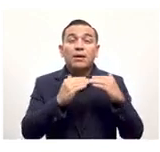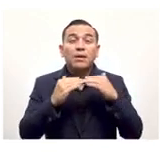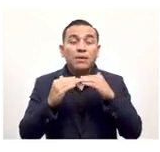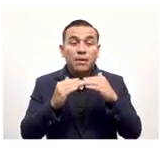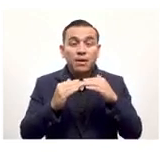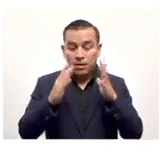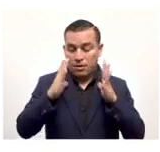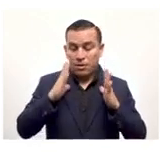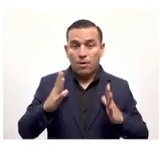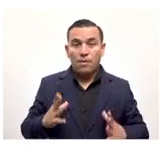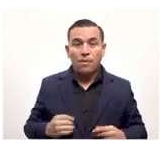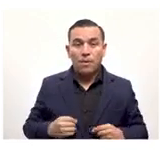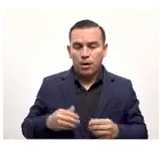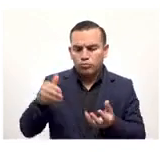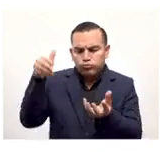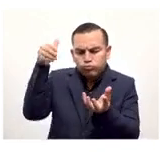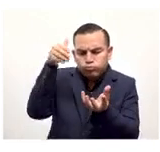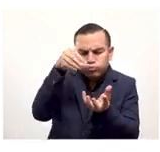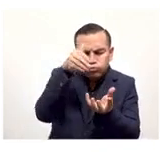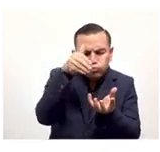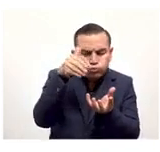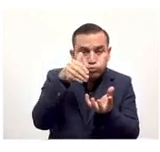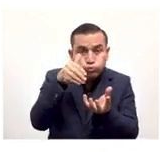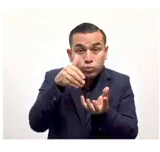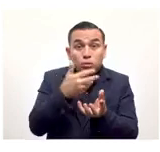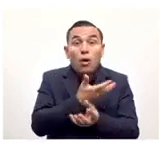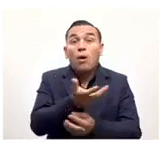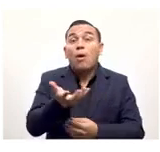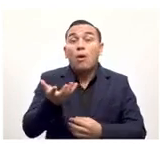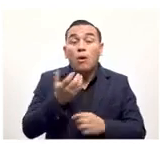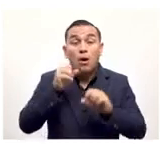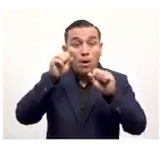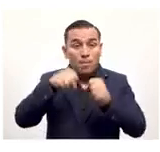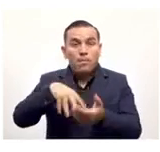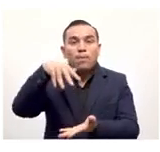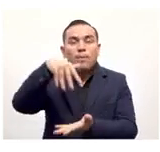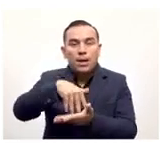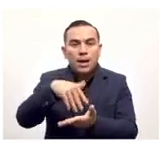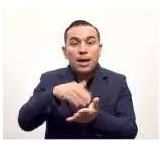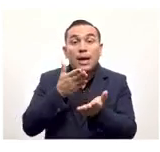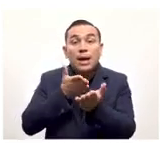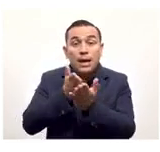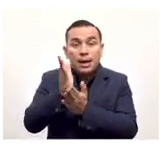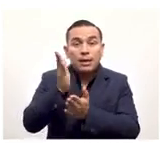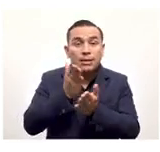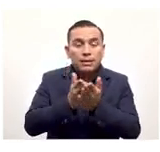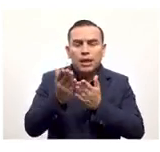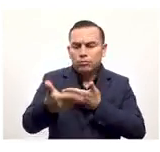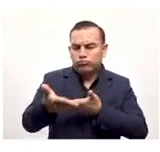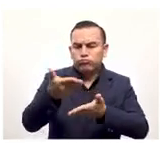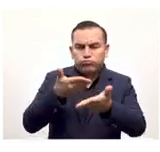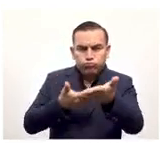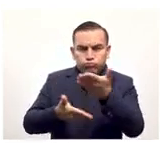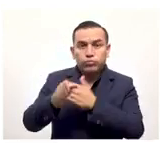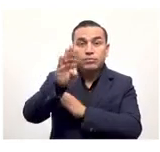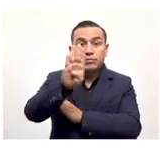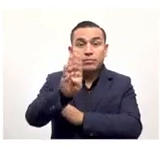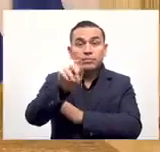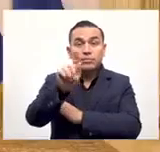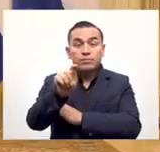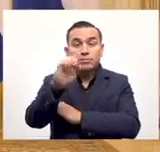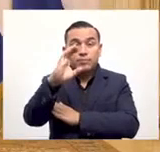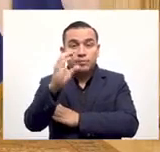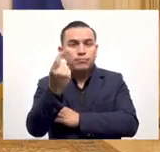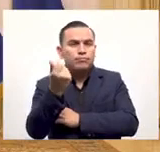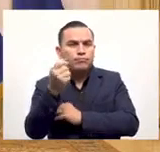Además, dice, el Estado promoverá la capacitación y mecanismos necesarios para que la población pueda acceder a transacciones en Bitcoin. Esto